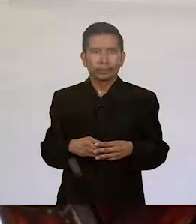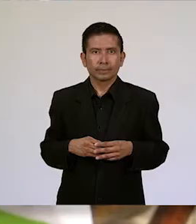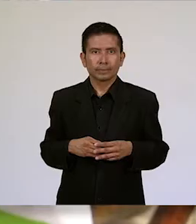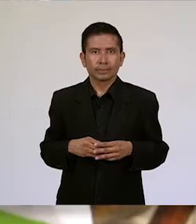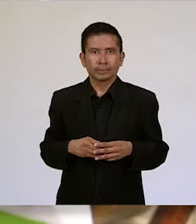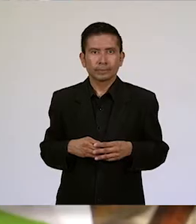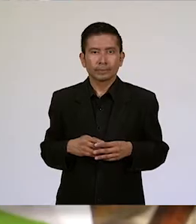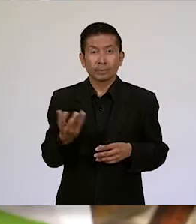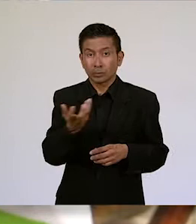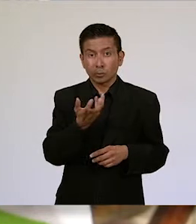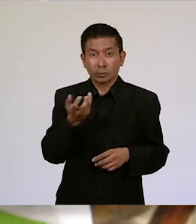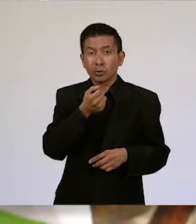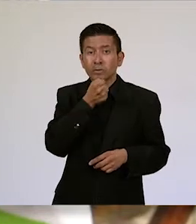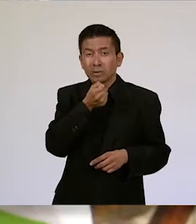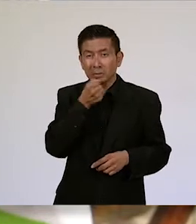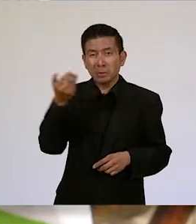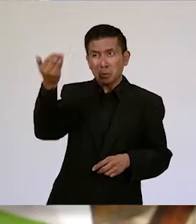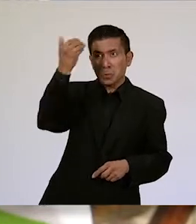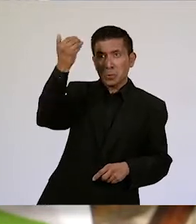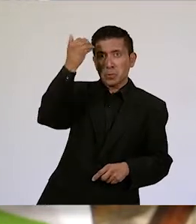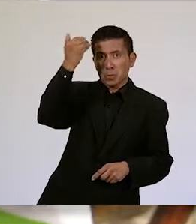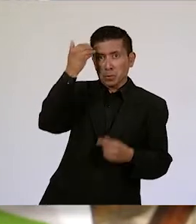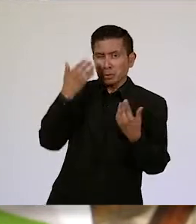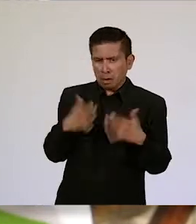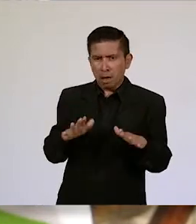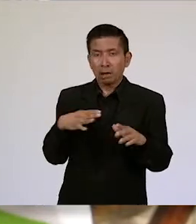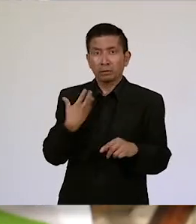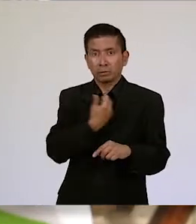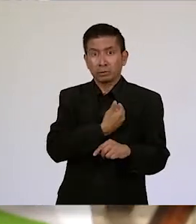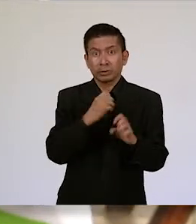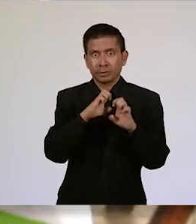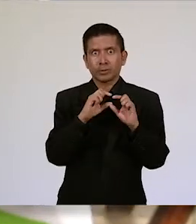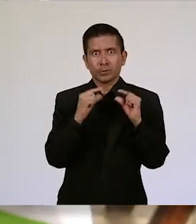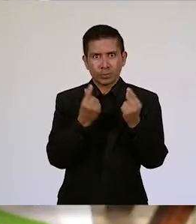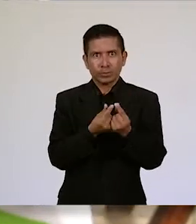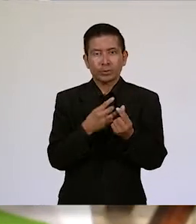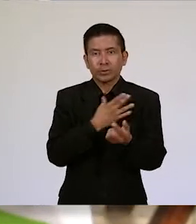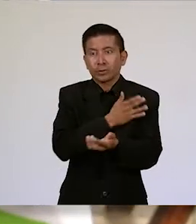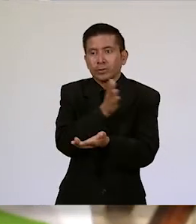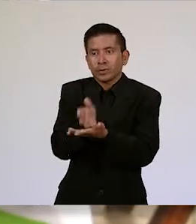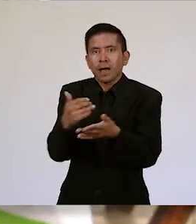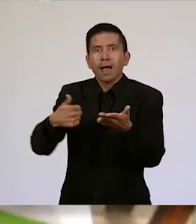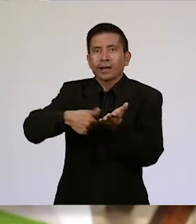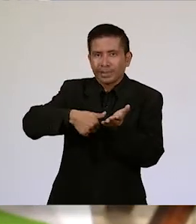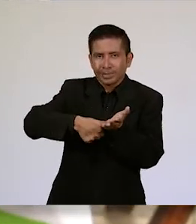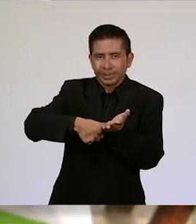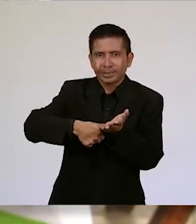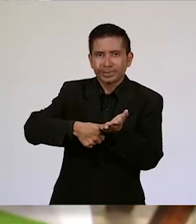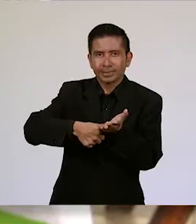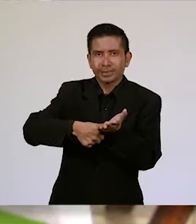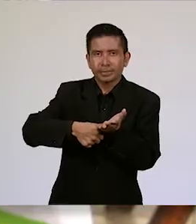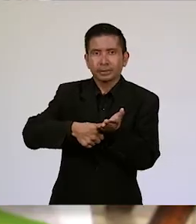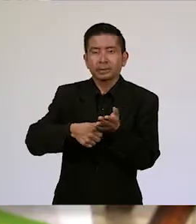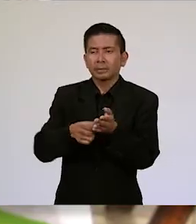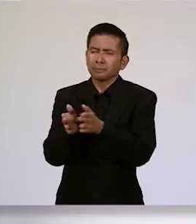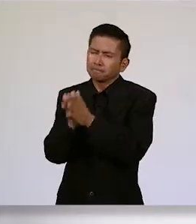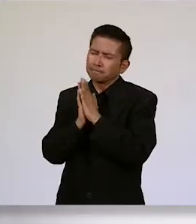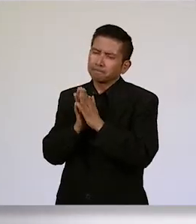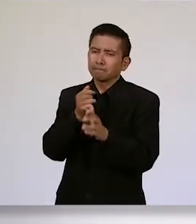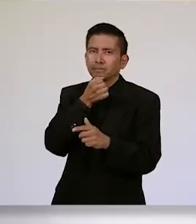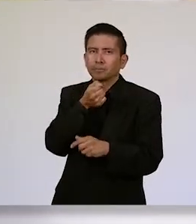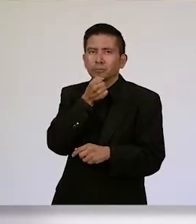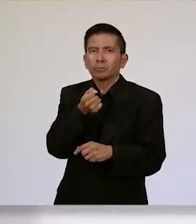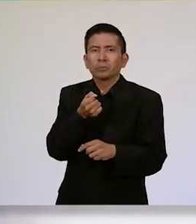Con todo ese conocimiento adquirido, nosotros como equipo nos acercamos a la alcaldía para pedir